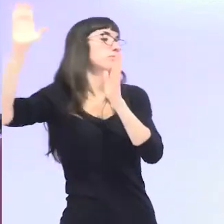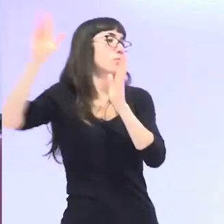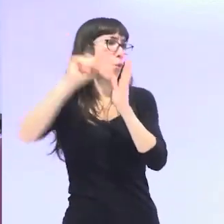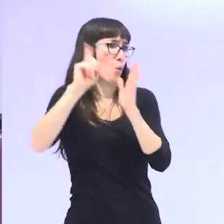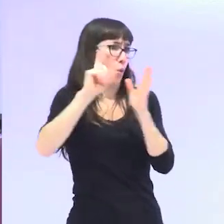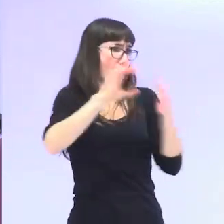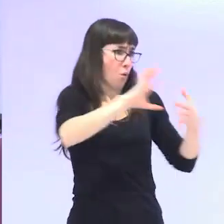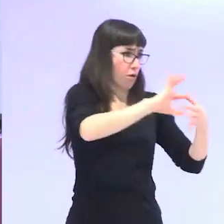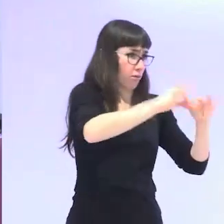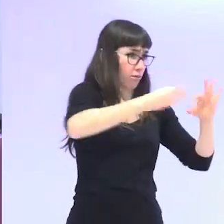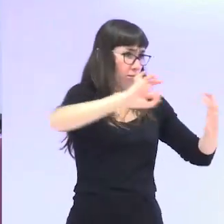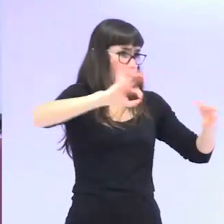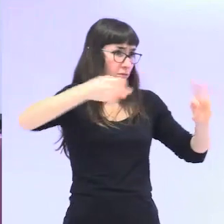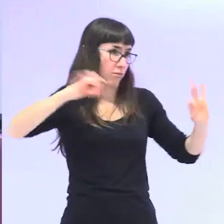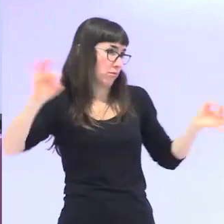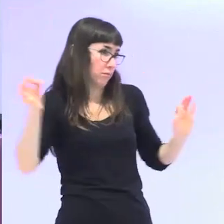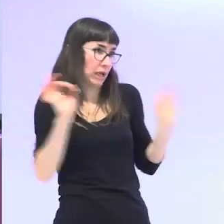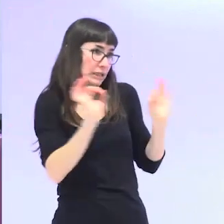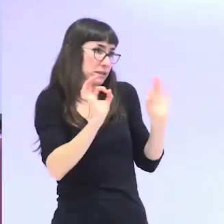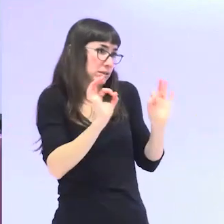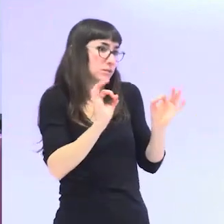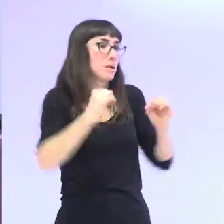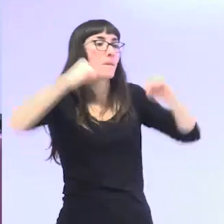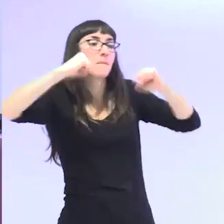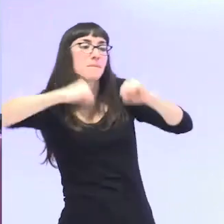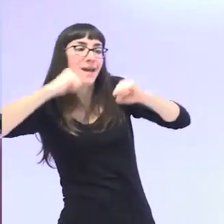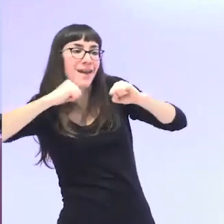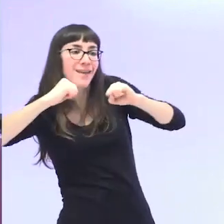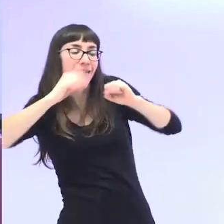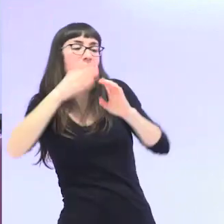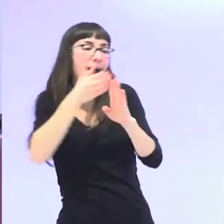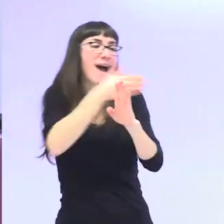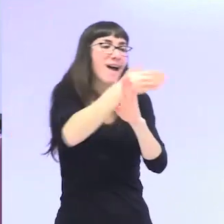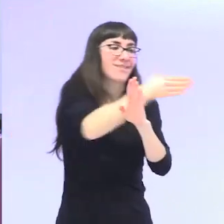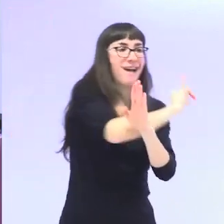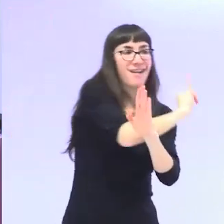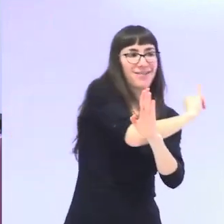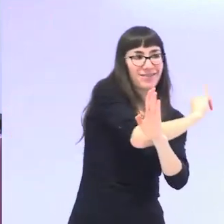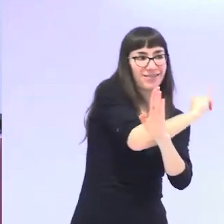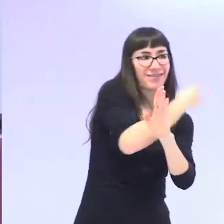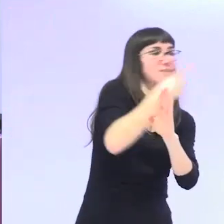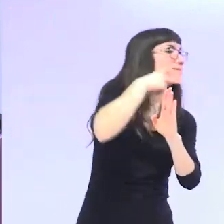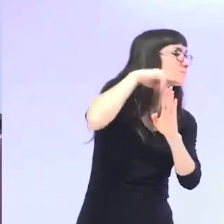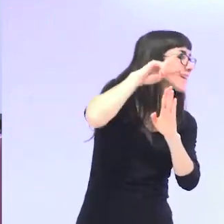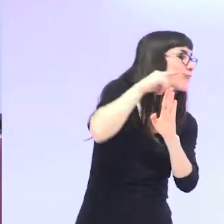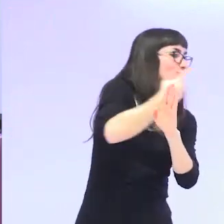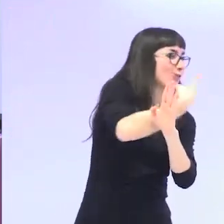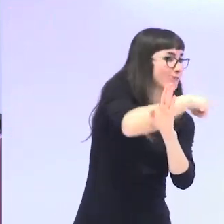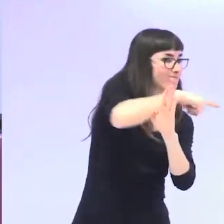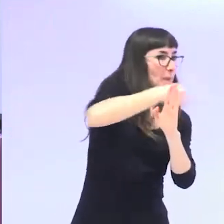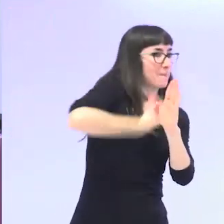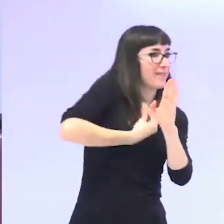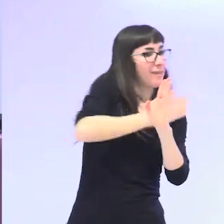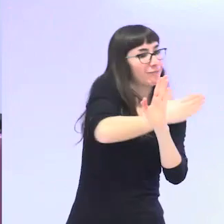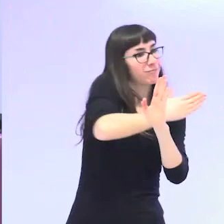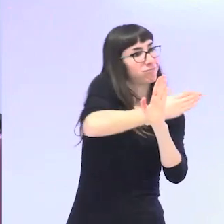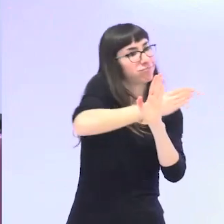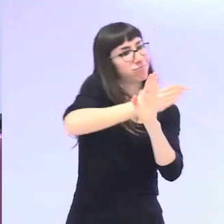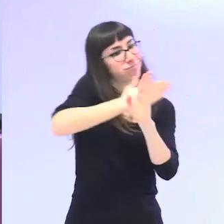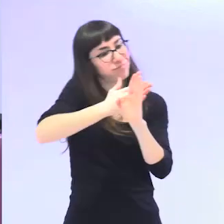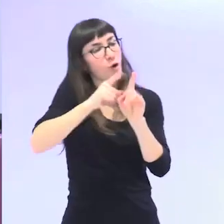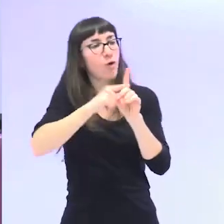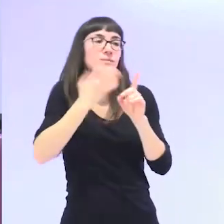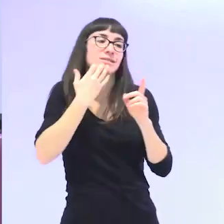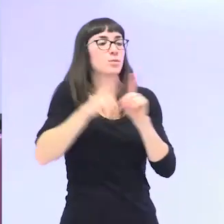hay que separarla, hay que analizarla porque uno llega a la vejez con una mochila. Puede hacer cambios, pero uno llega a la vejez con una